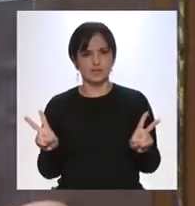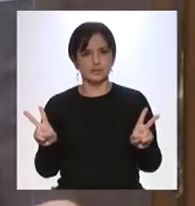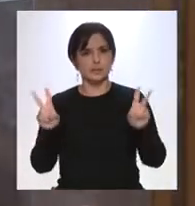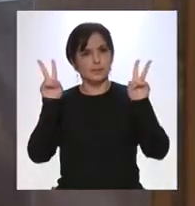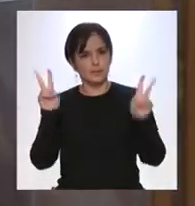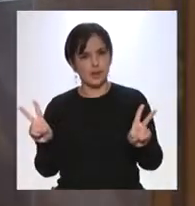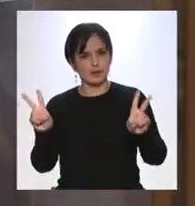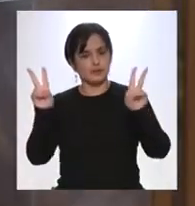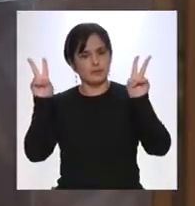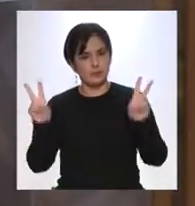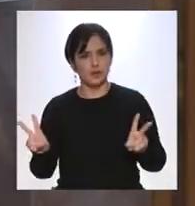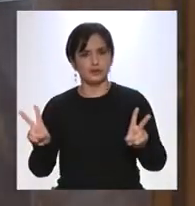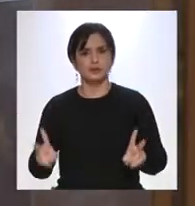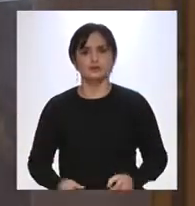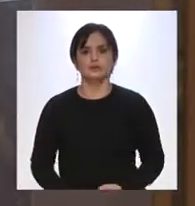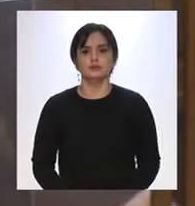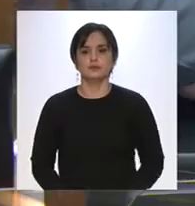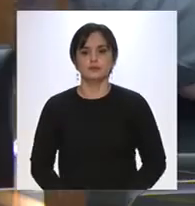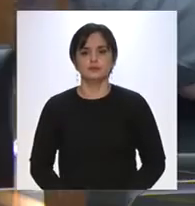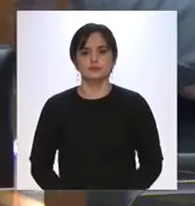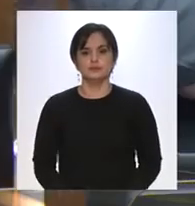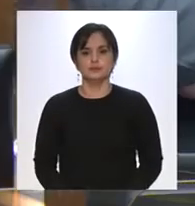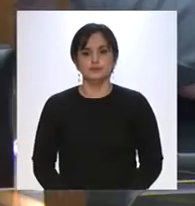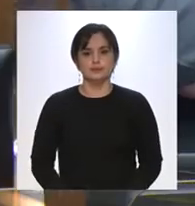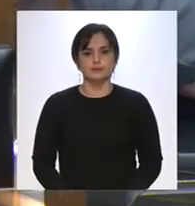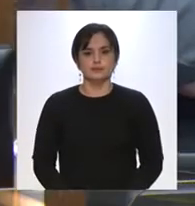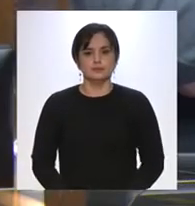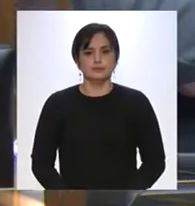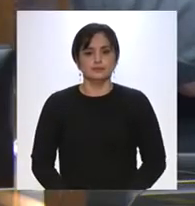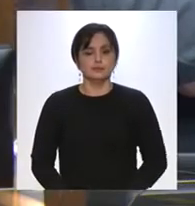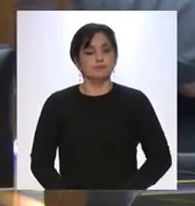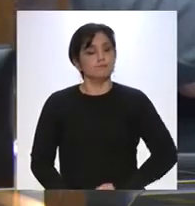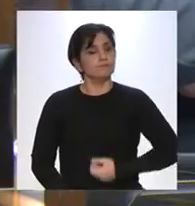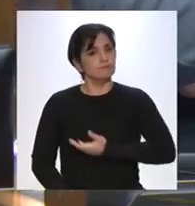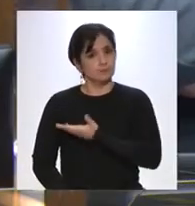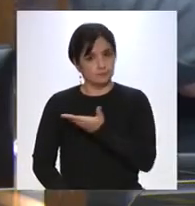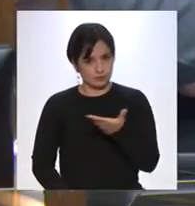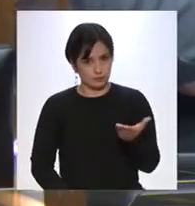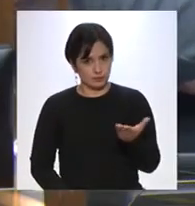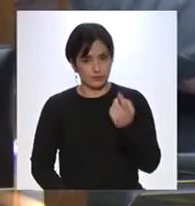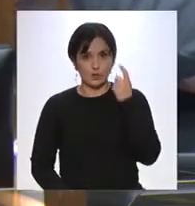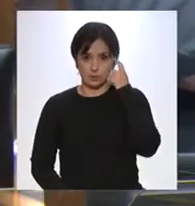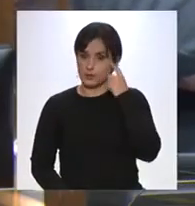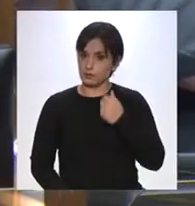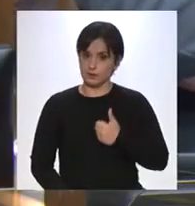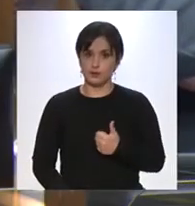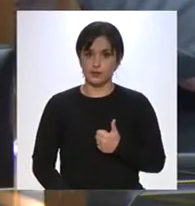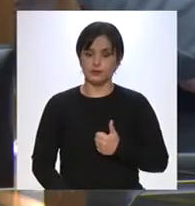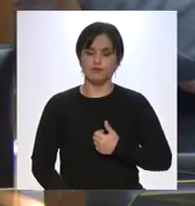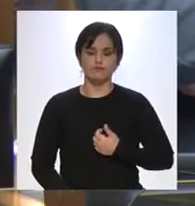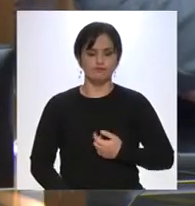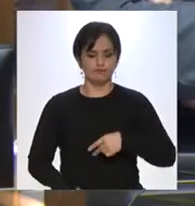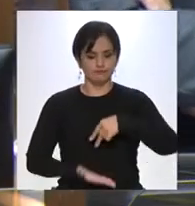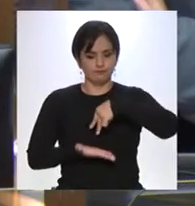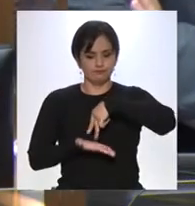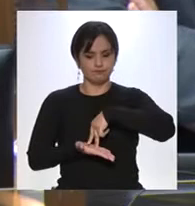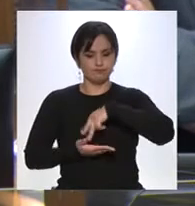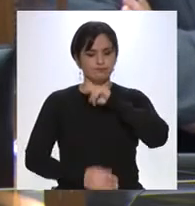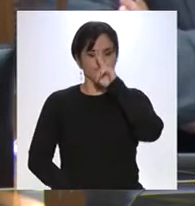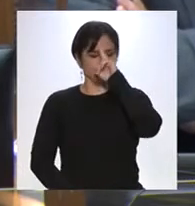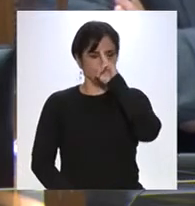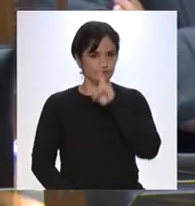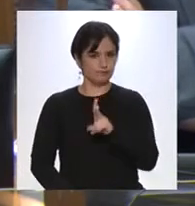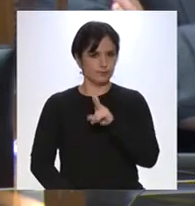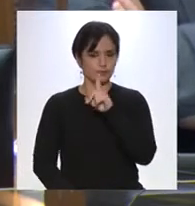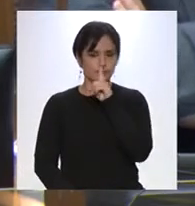paz. Muy bien. Si le parece a la sala vamos a proceder a guardar un minuto de silencio por las